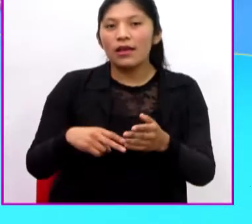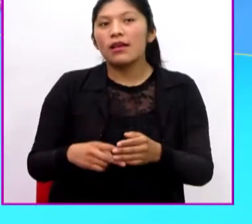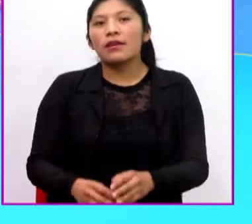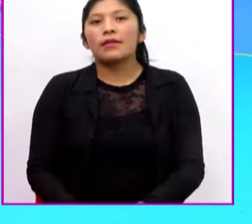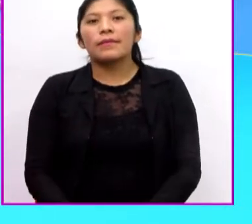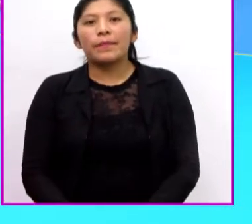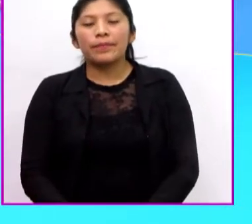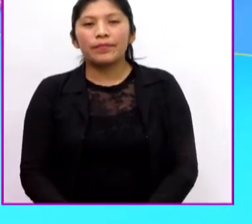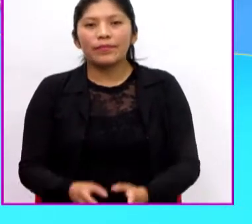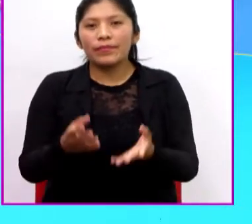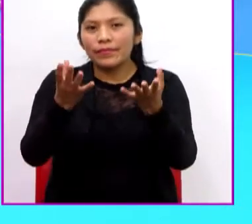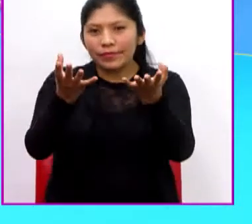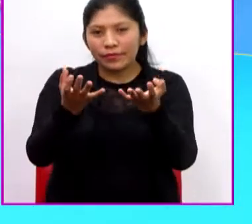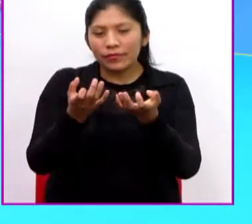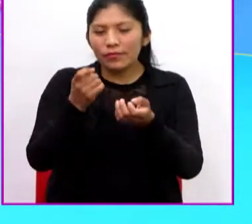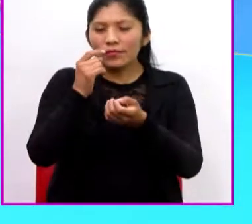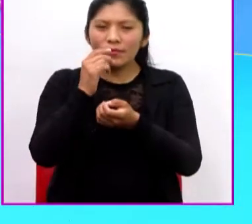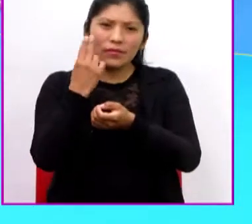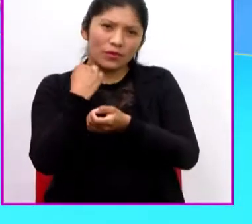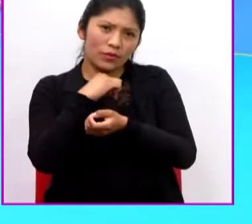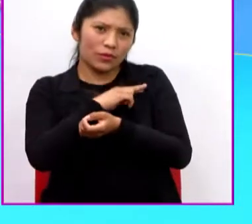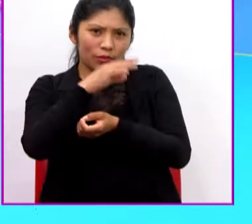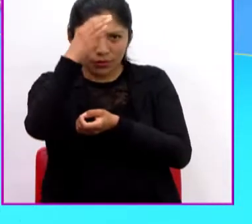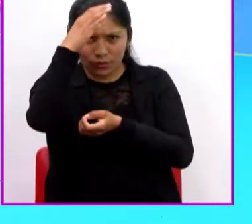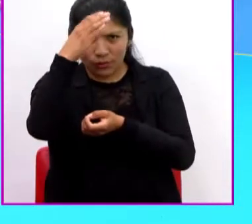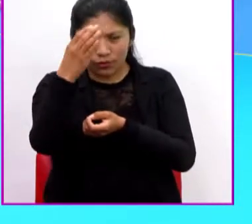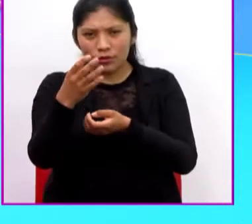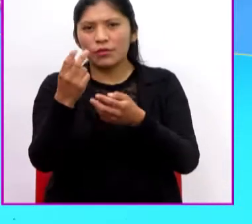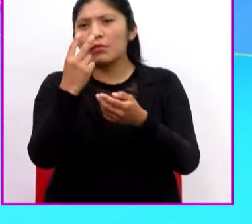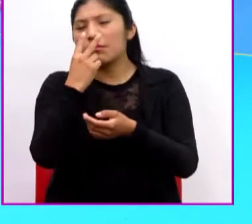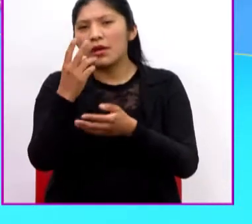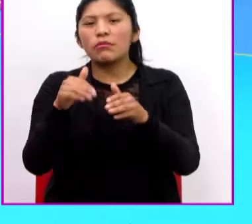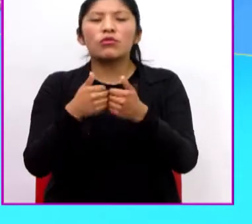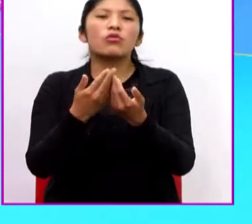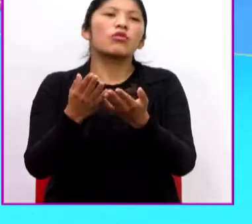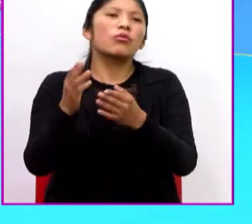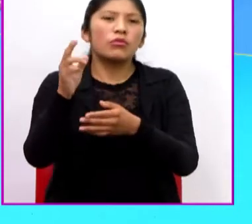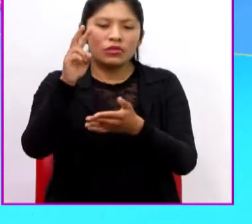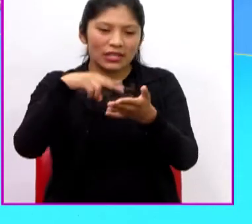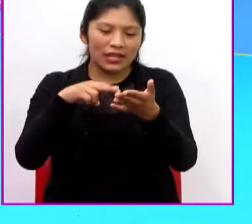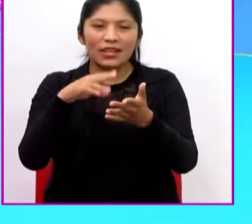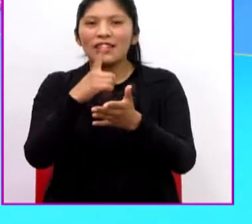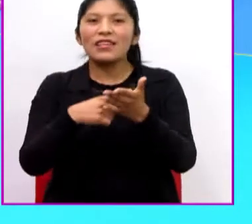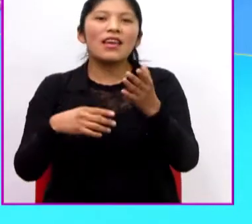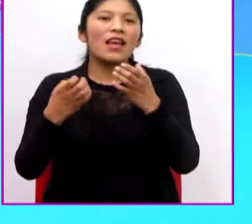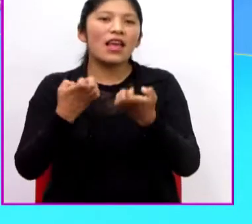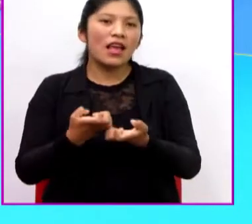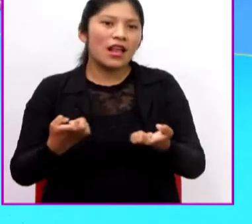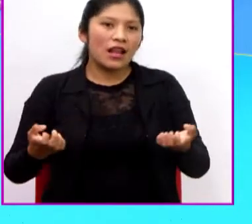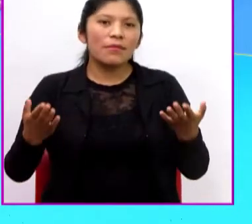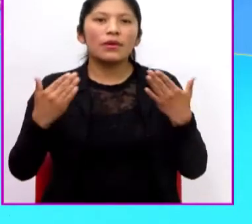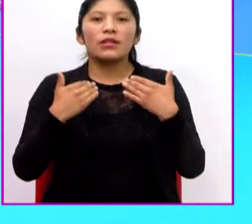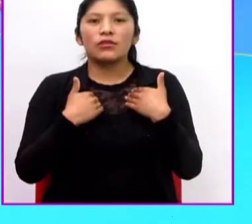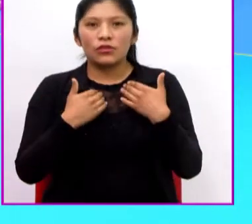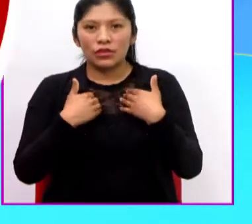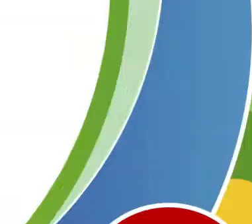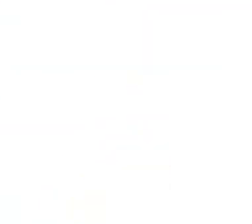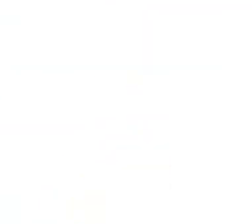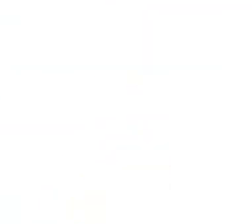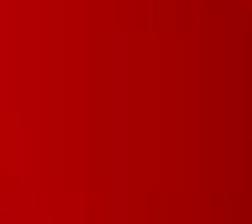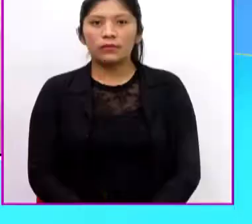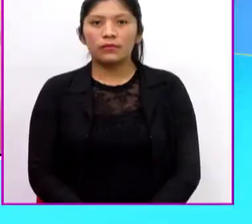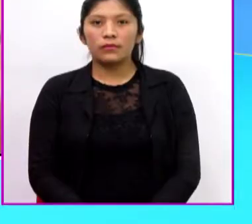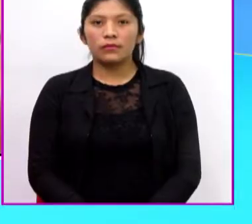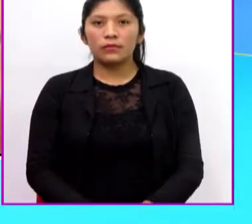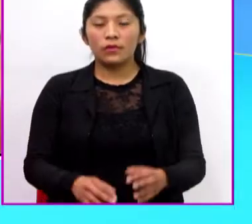historieta, quiero que revisemos los conceptos de una historieta, cómo se leen estos y qué elementos componen una historieta.